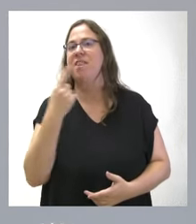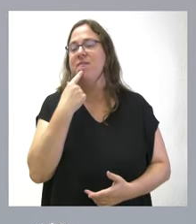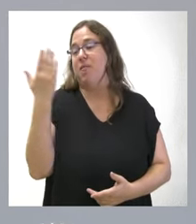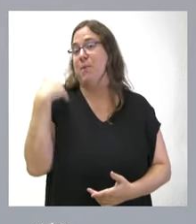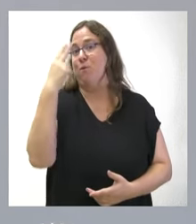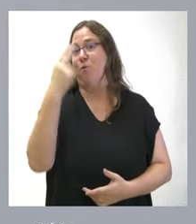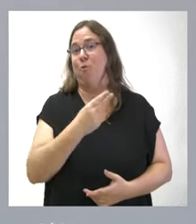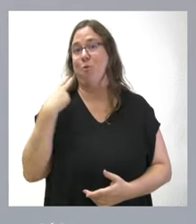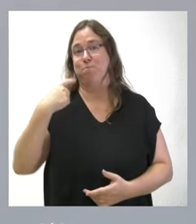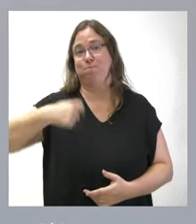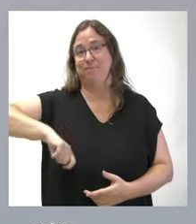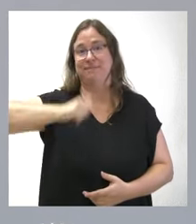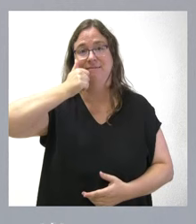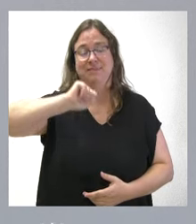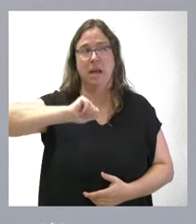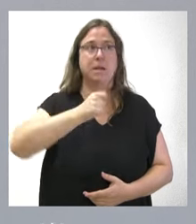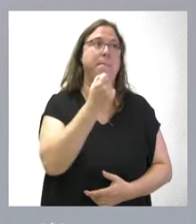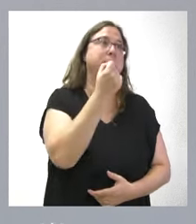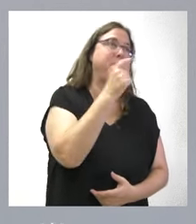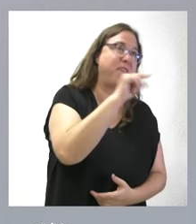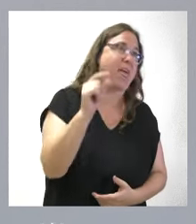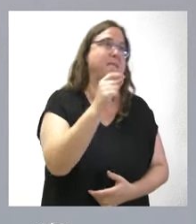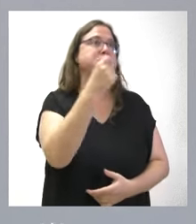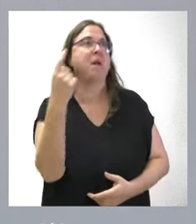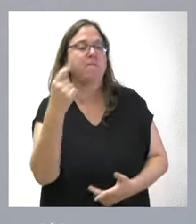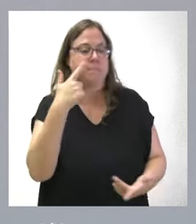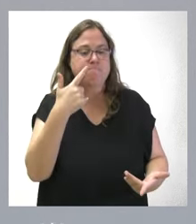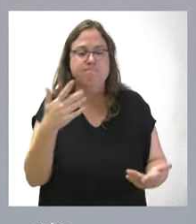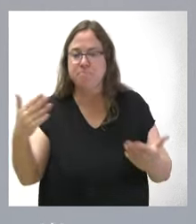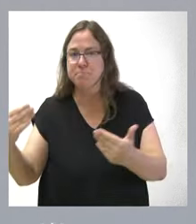un año el presidente del Gobierno y que todavía hoy no son una realidad.